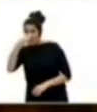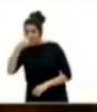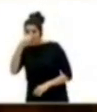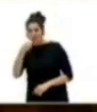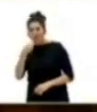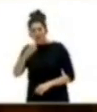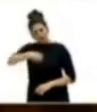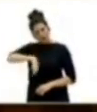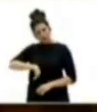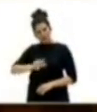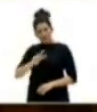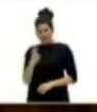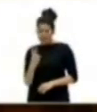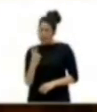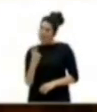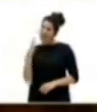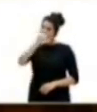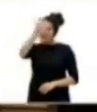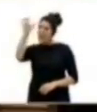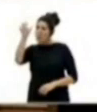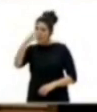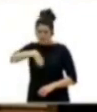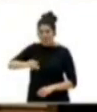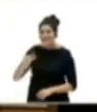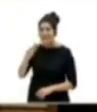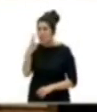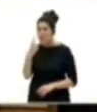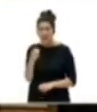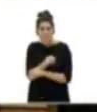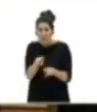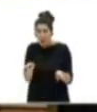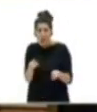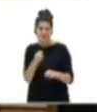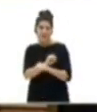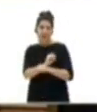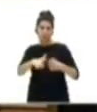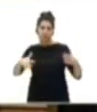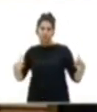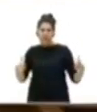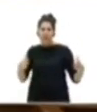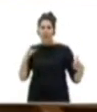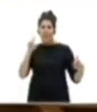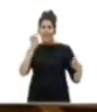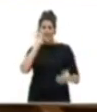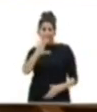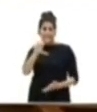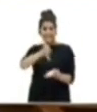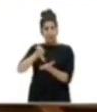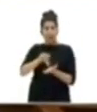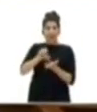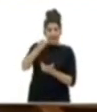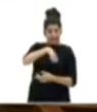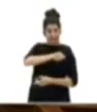somos la segunda región de Europa con mayor índice de desempleo. Además, de las 15 ciudades del Estado español con mayor paro,